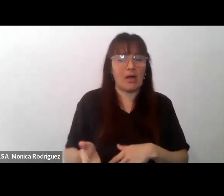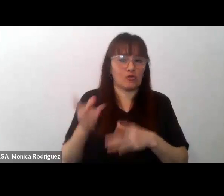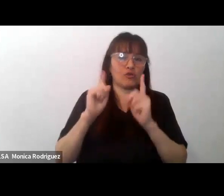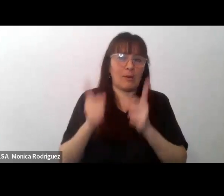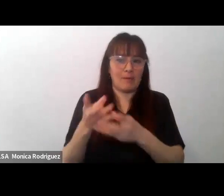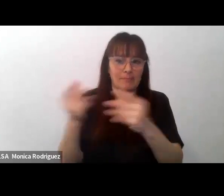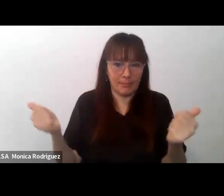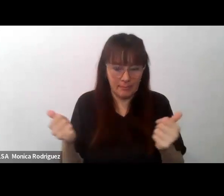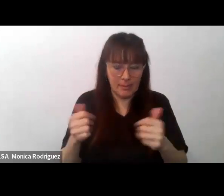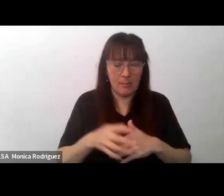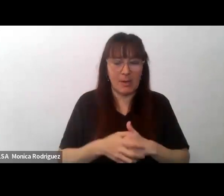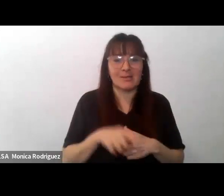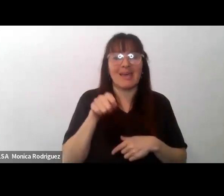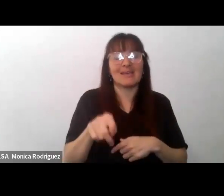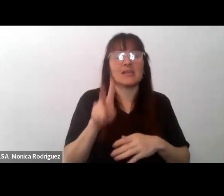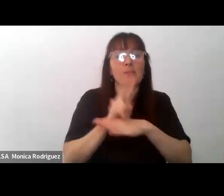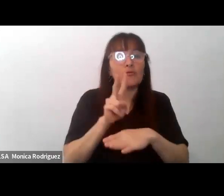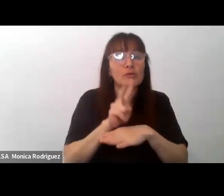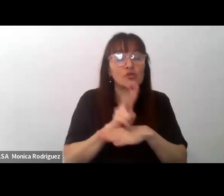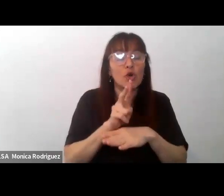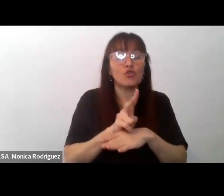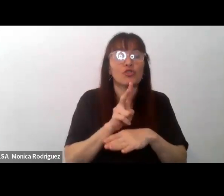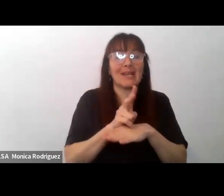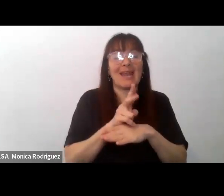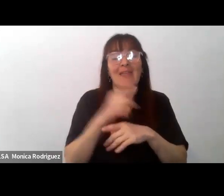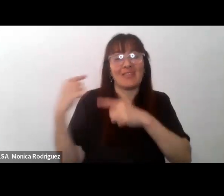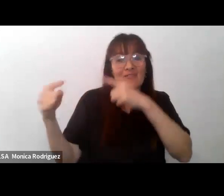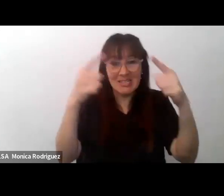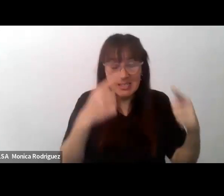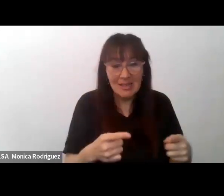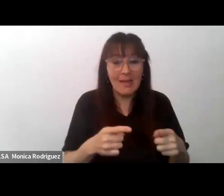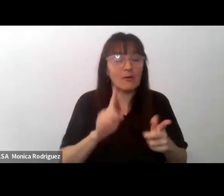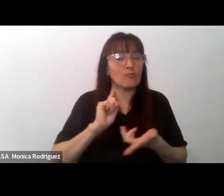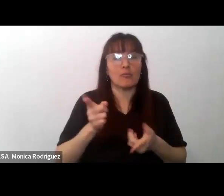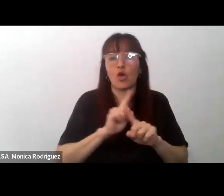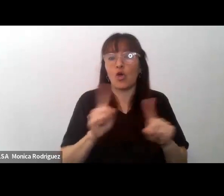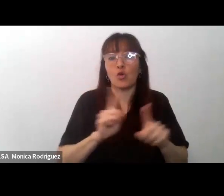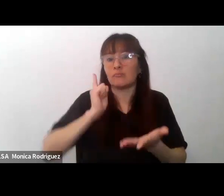esta protección de la diversidad de la alteridad no se decreta